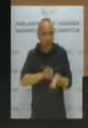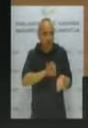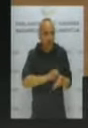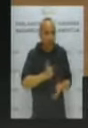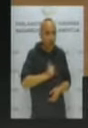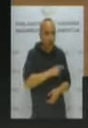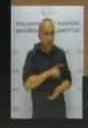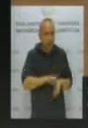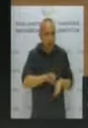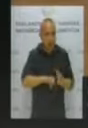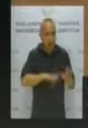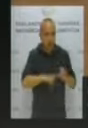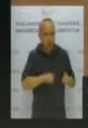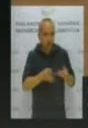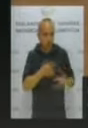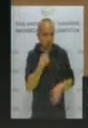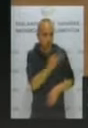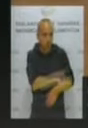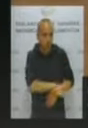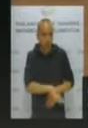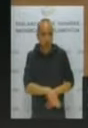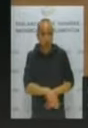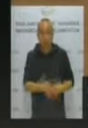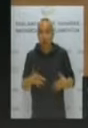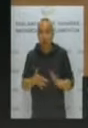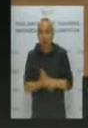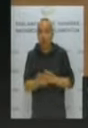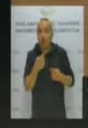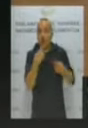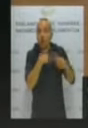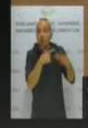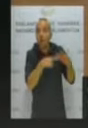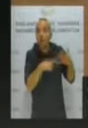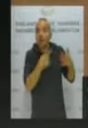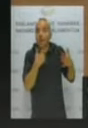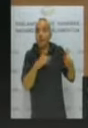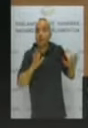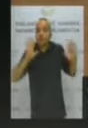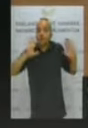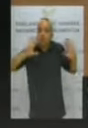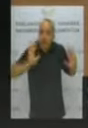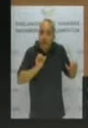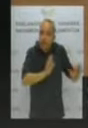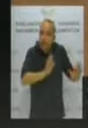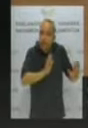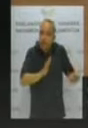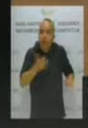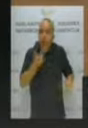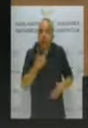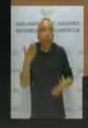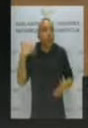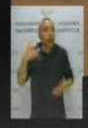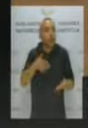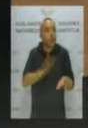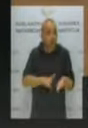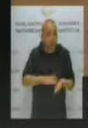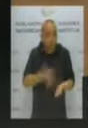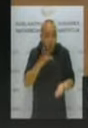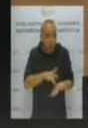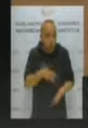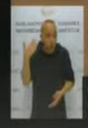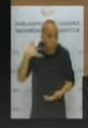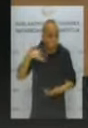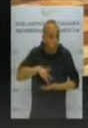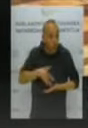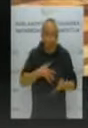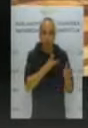Y sobre el fondo, déjenos que pongamos en cuarentena todo lo que dice. Todo lo que dice. Haberlo dicho, haber dado estas explicaciones cuando usted lo conocía, haber tomado la iniciativa